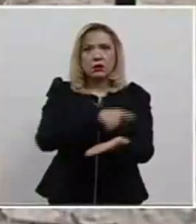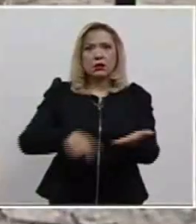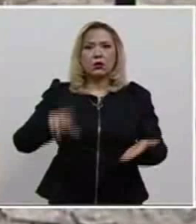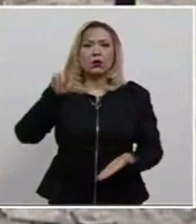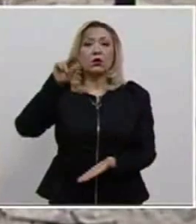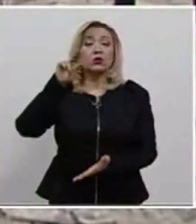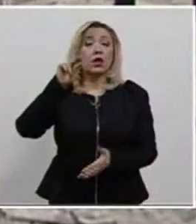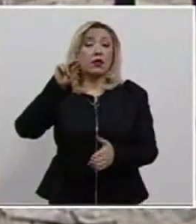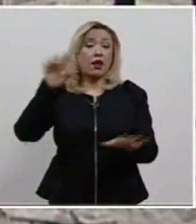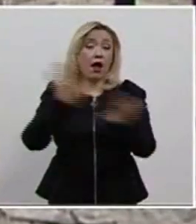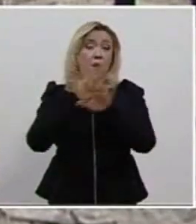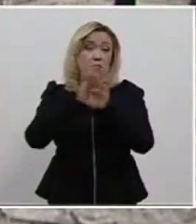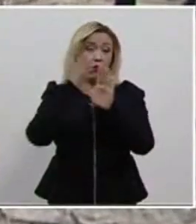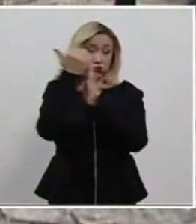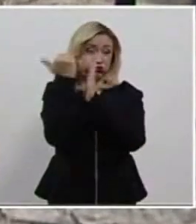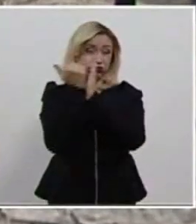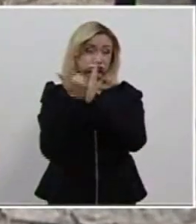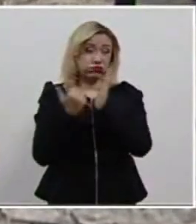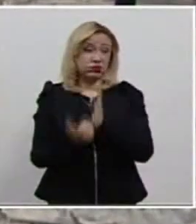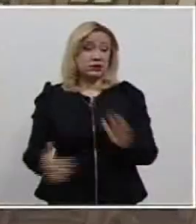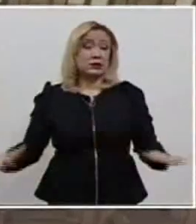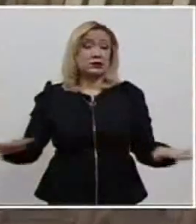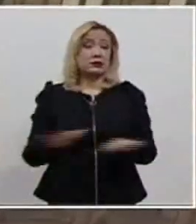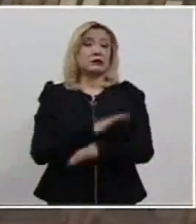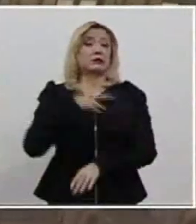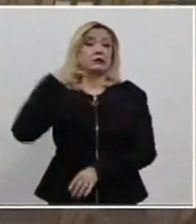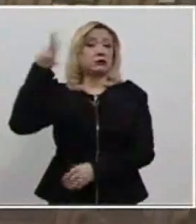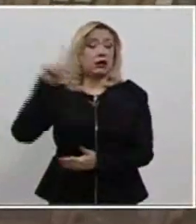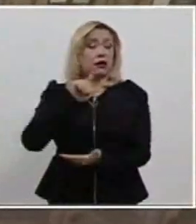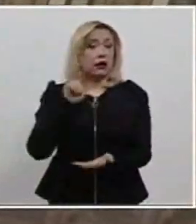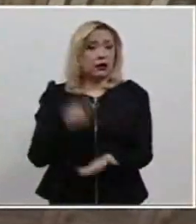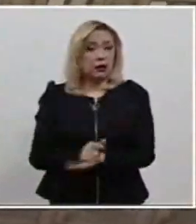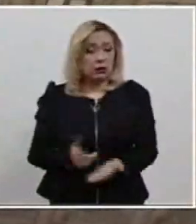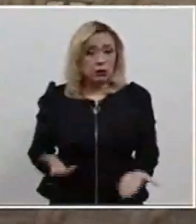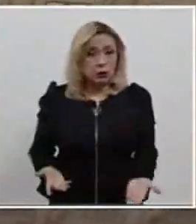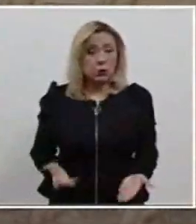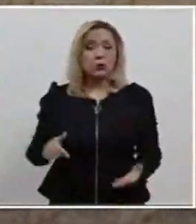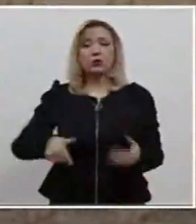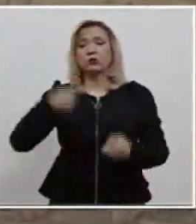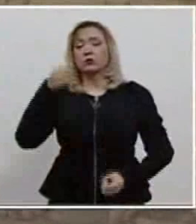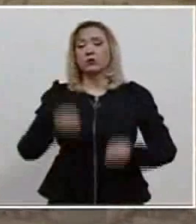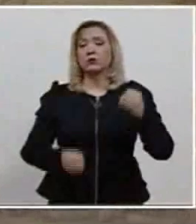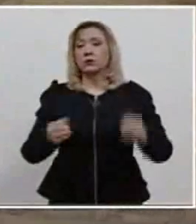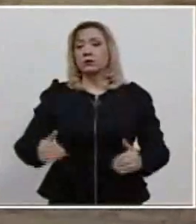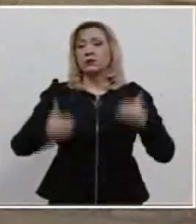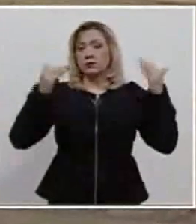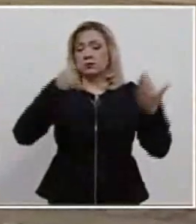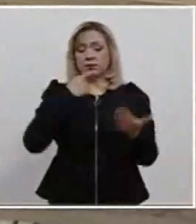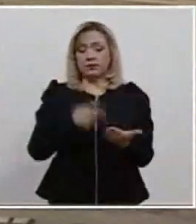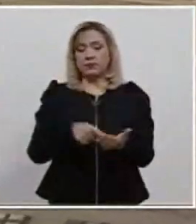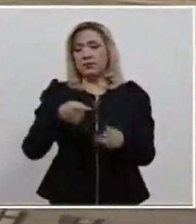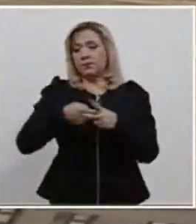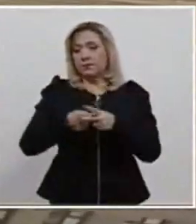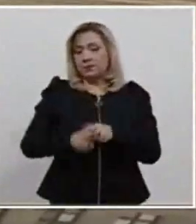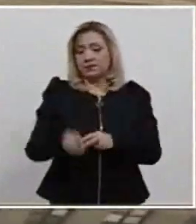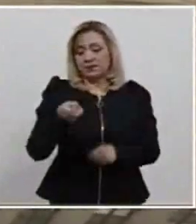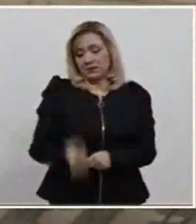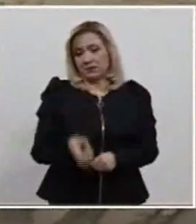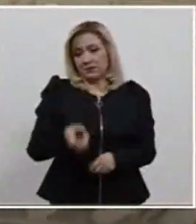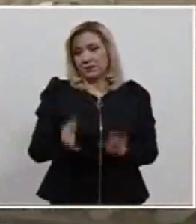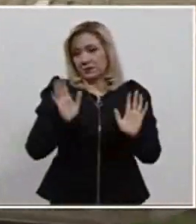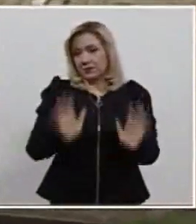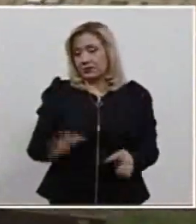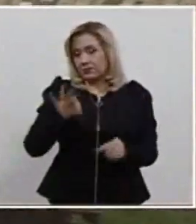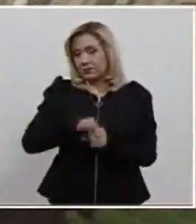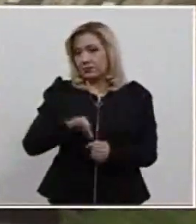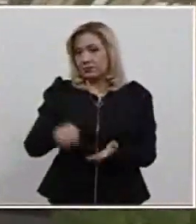modificaciones a dicha ley. Con la invalidez de la reforma, la Corte determinó que el inicio del proceso electoral en dicha entidad